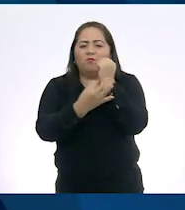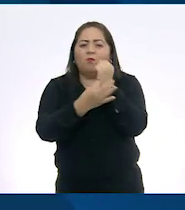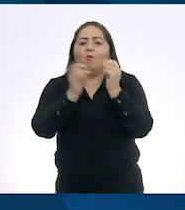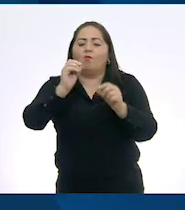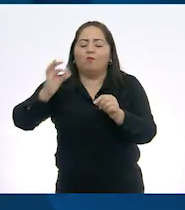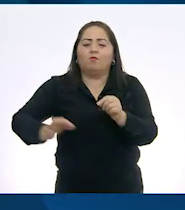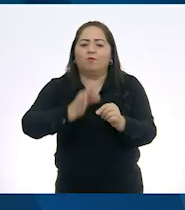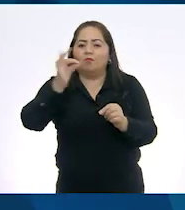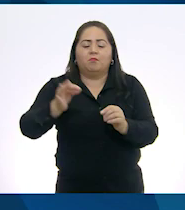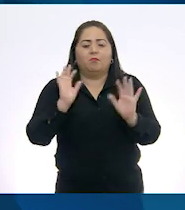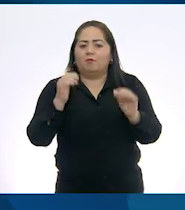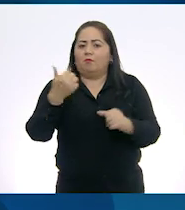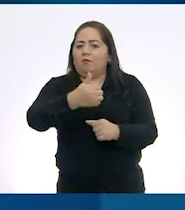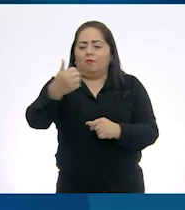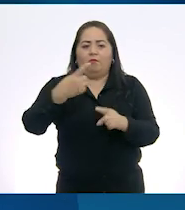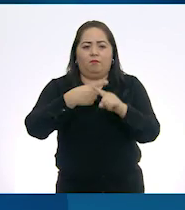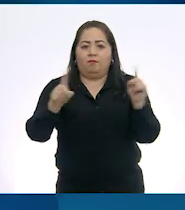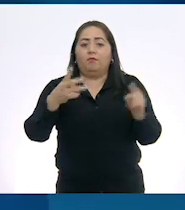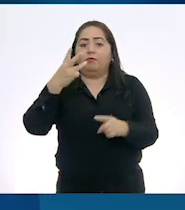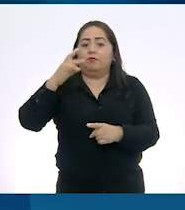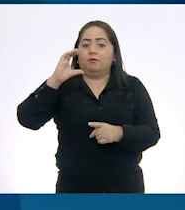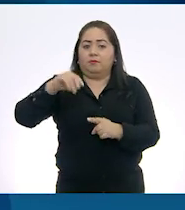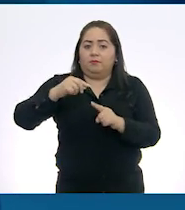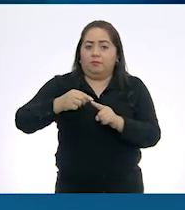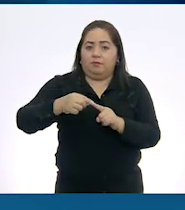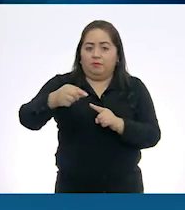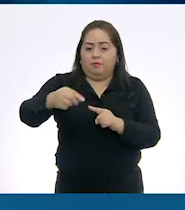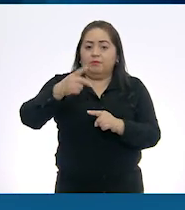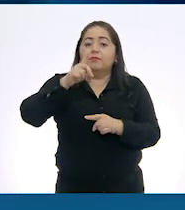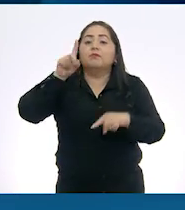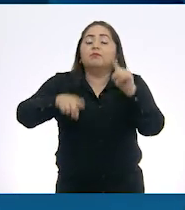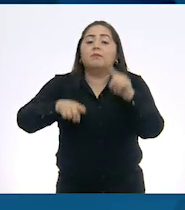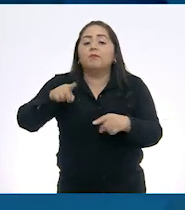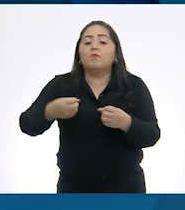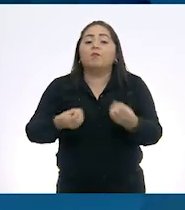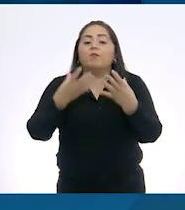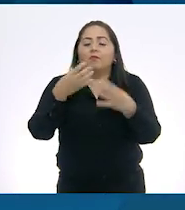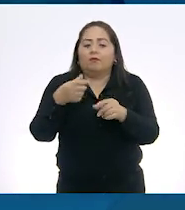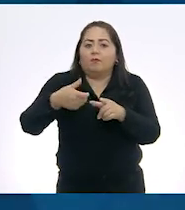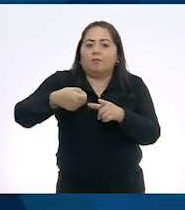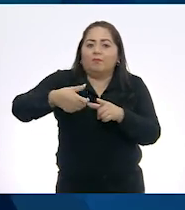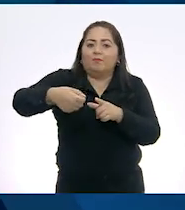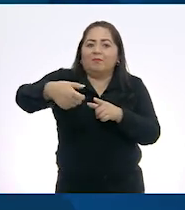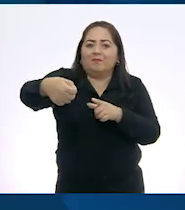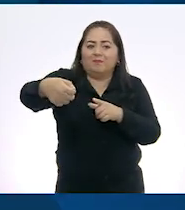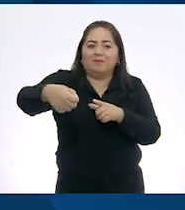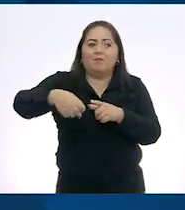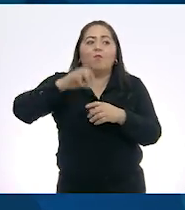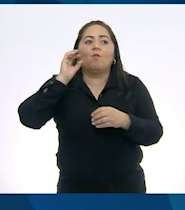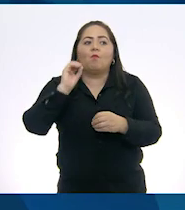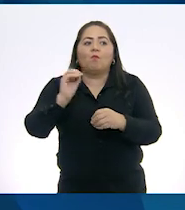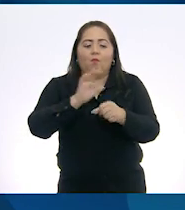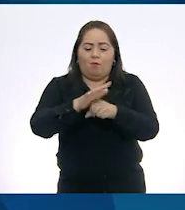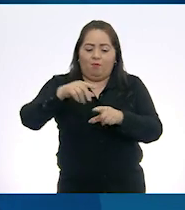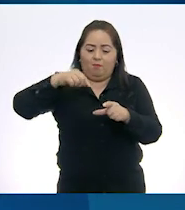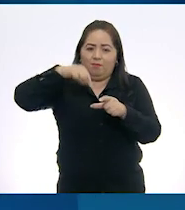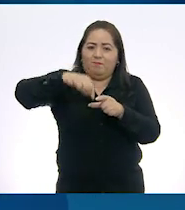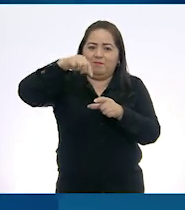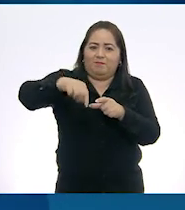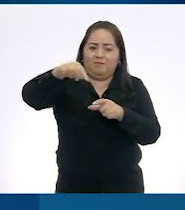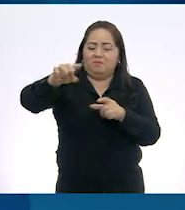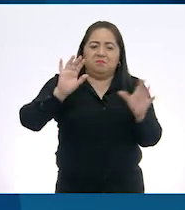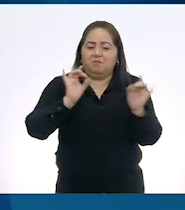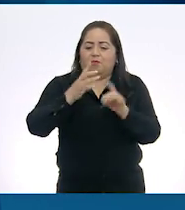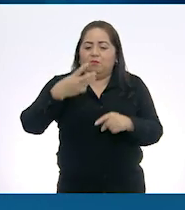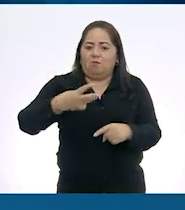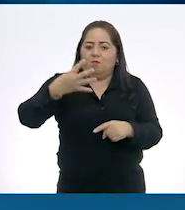coserá. Cada pestaña de 3 centímetros se deberá perforar según el número de tornillos que se colocarán o las puntadas que se darán en